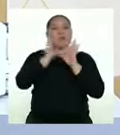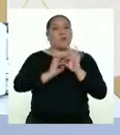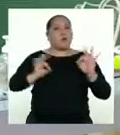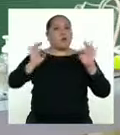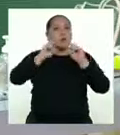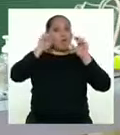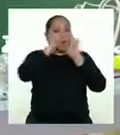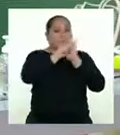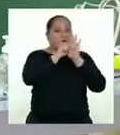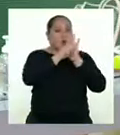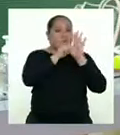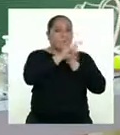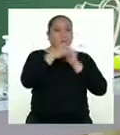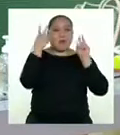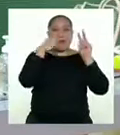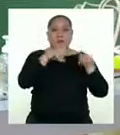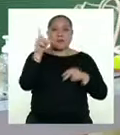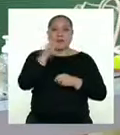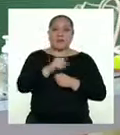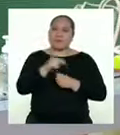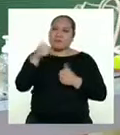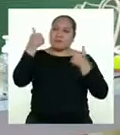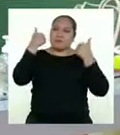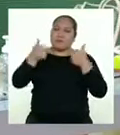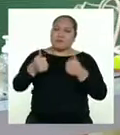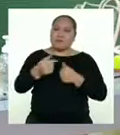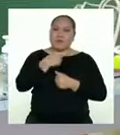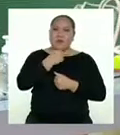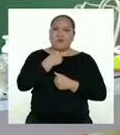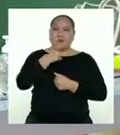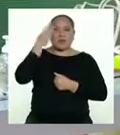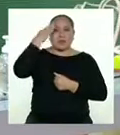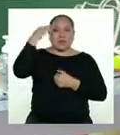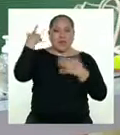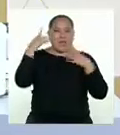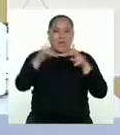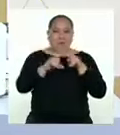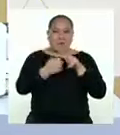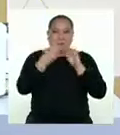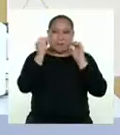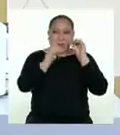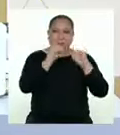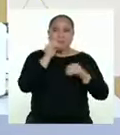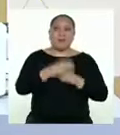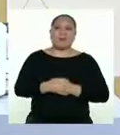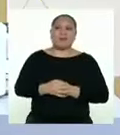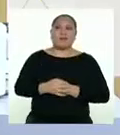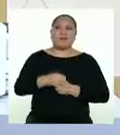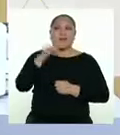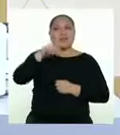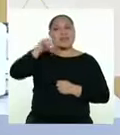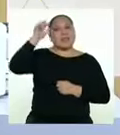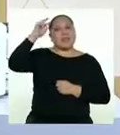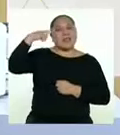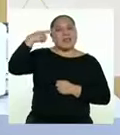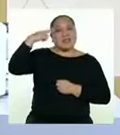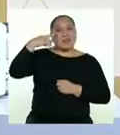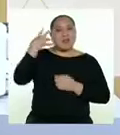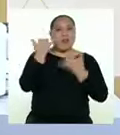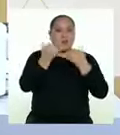el lunes. Me pareció buenísimo y me encanta saber que ya lo están poniendo en práctica. Por eso, hoy vamos a seguir